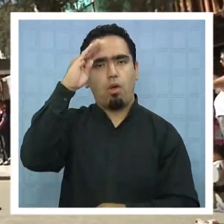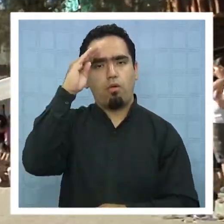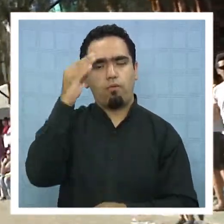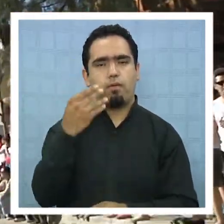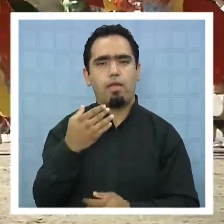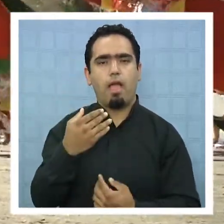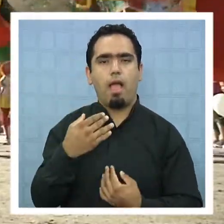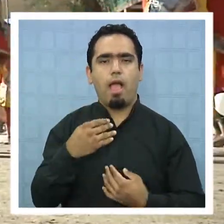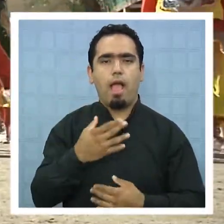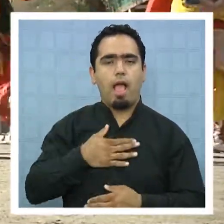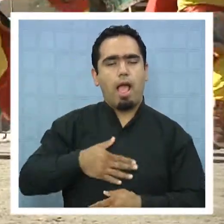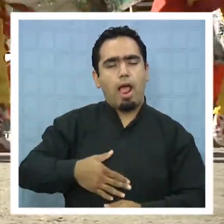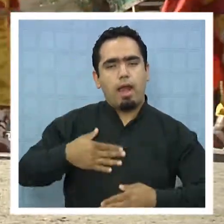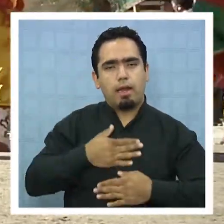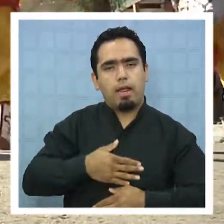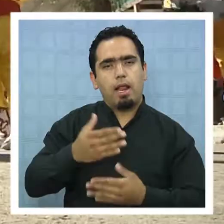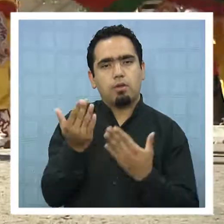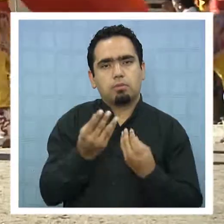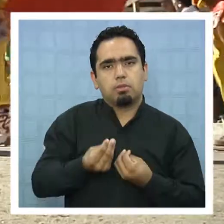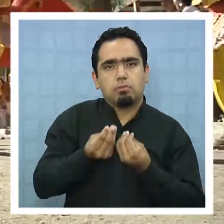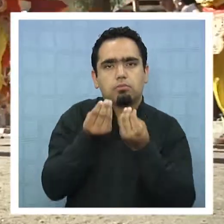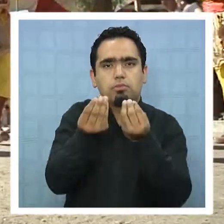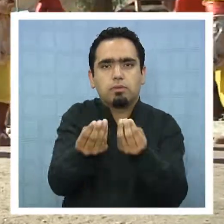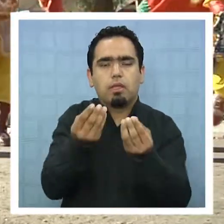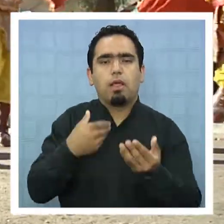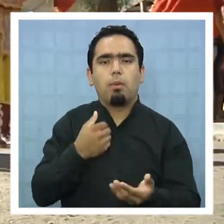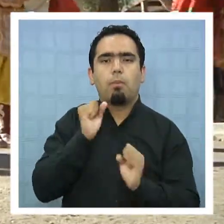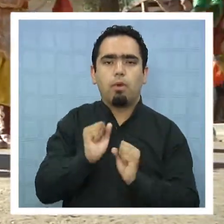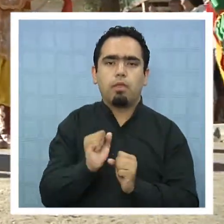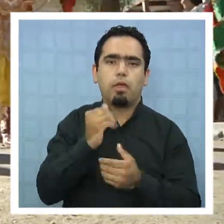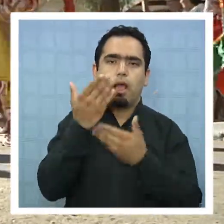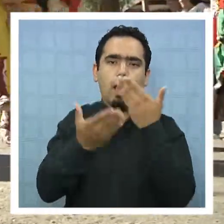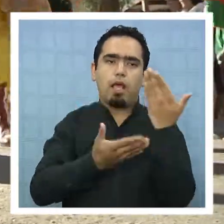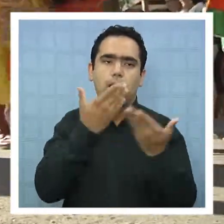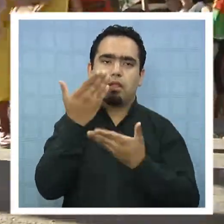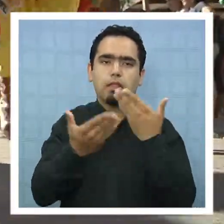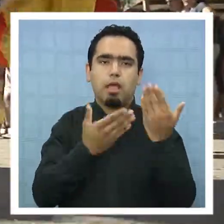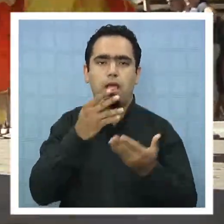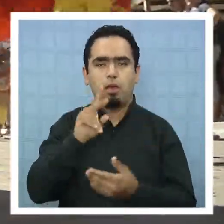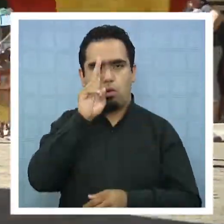esperanzas con la promesa de volver a cantar y bailar en su honor.